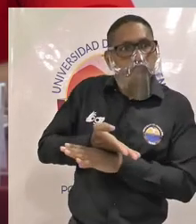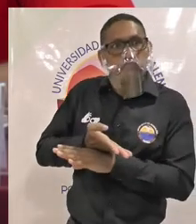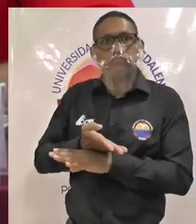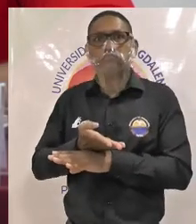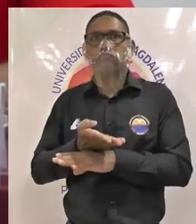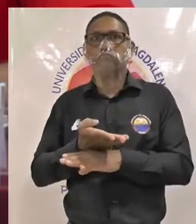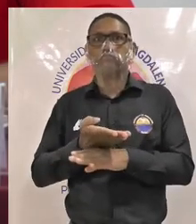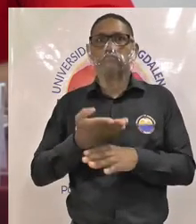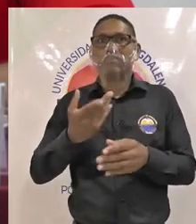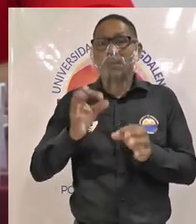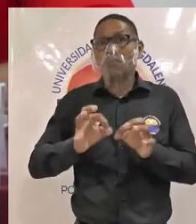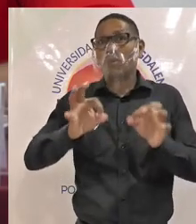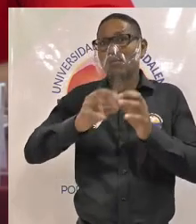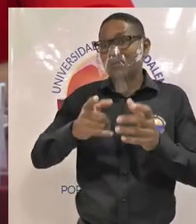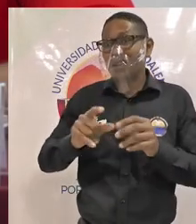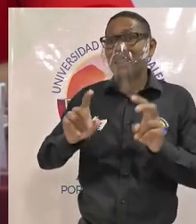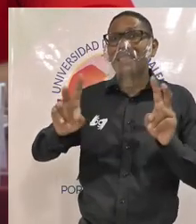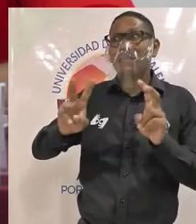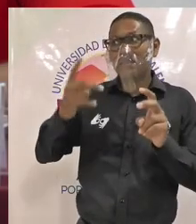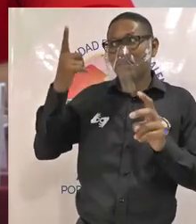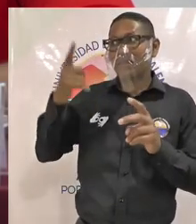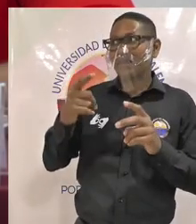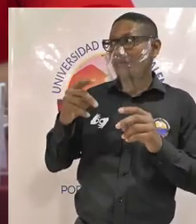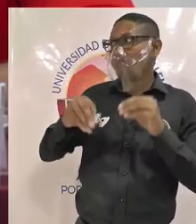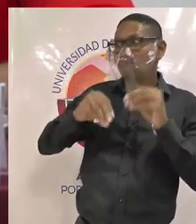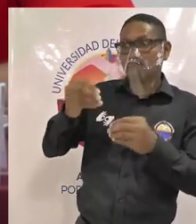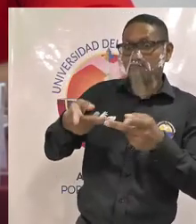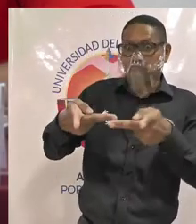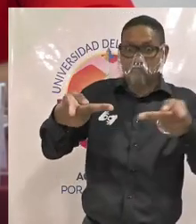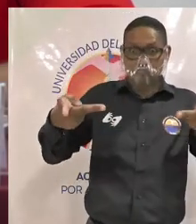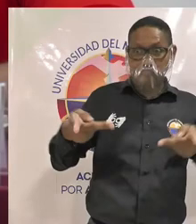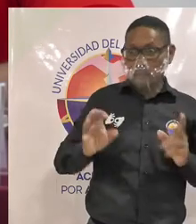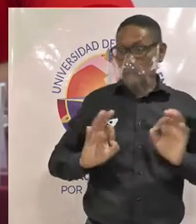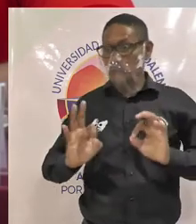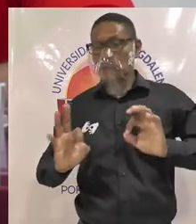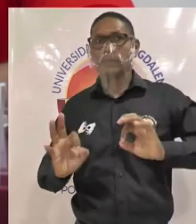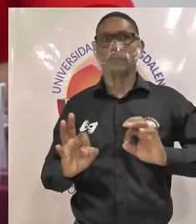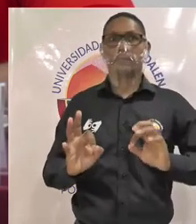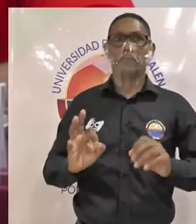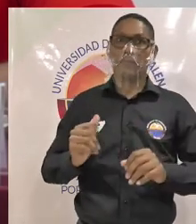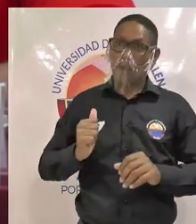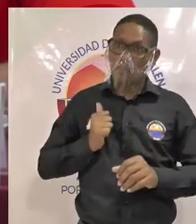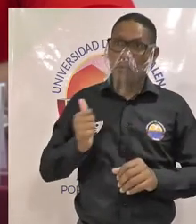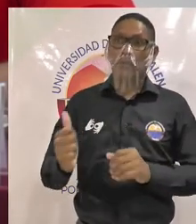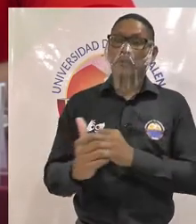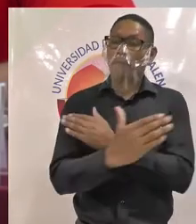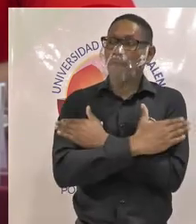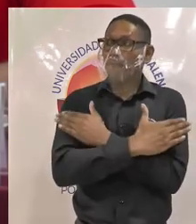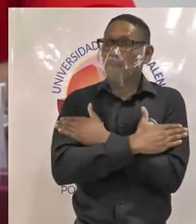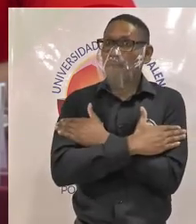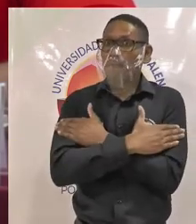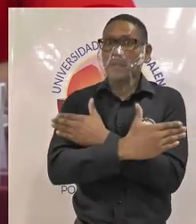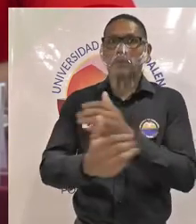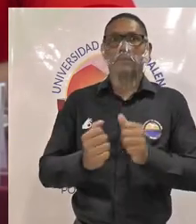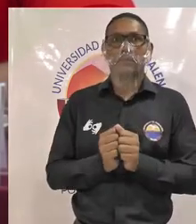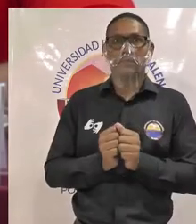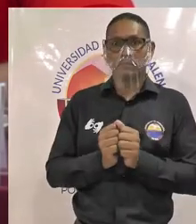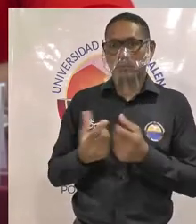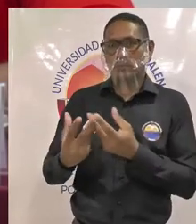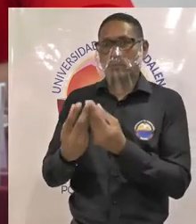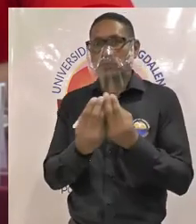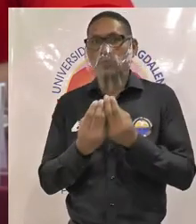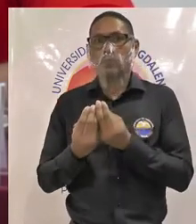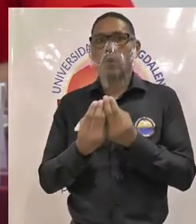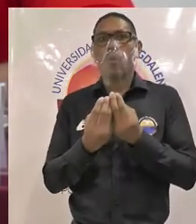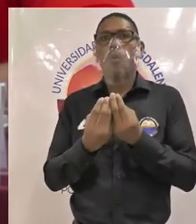imagino por temas logísticos aprovecho también el espacio para enviar mis felicitaciones a los candidatos del colectivo Unidos